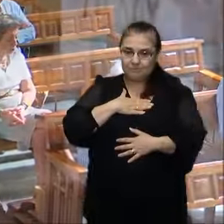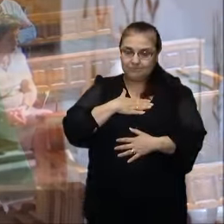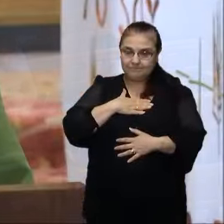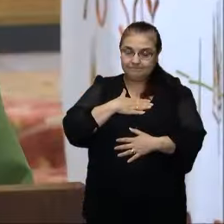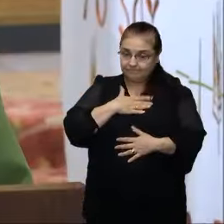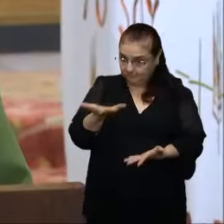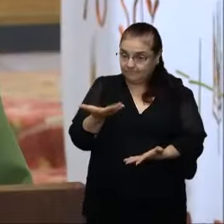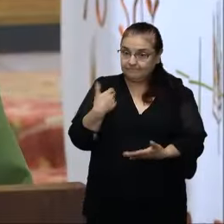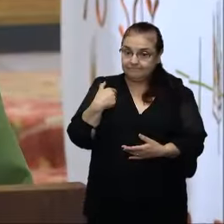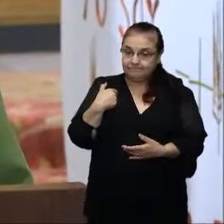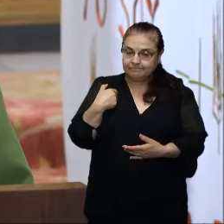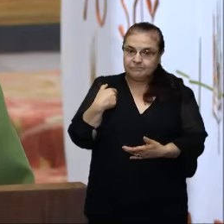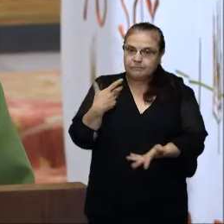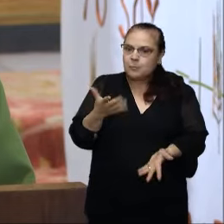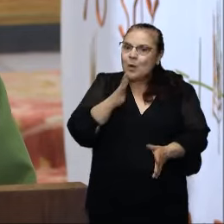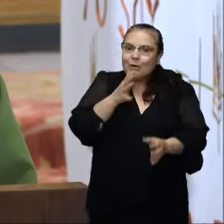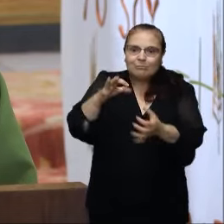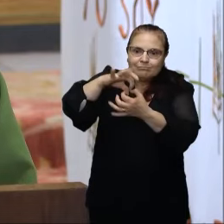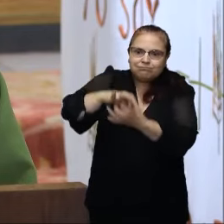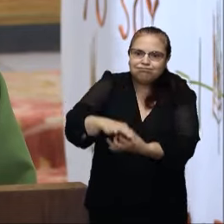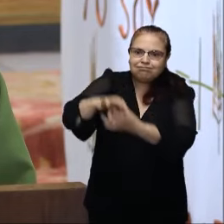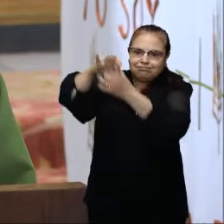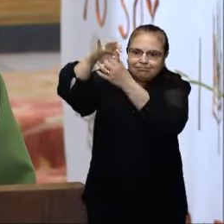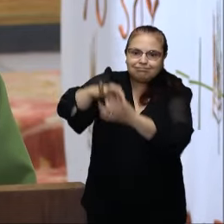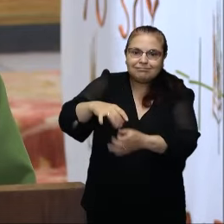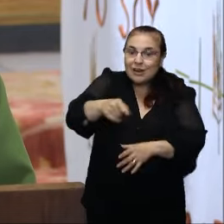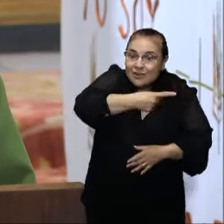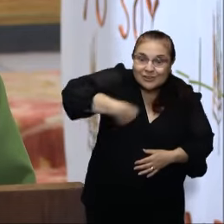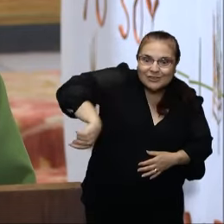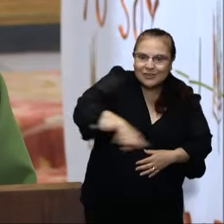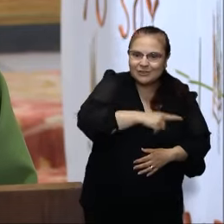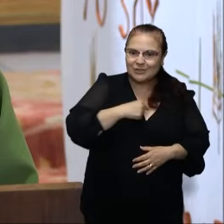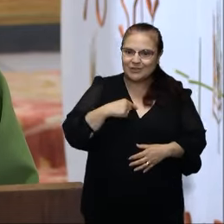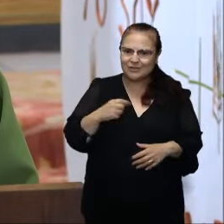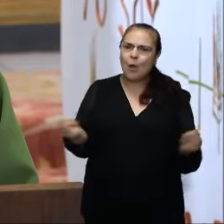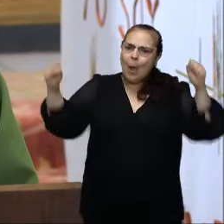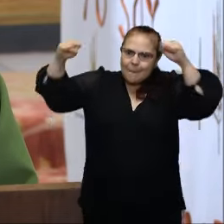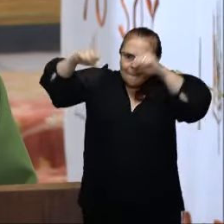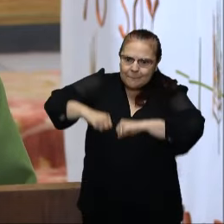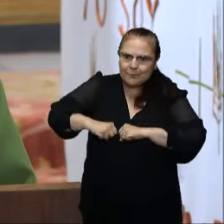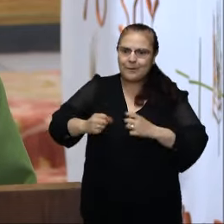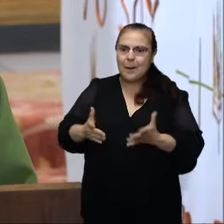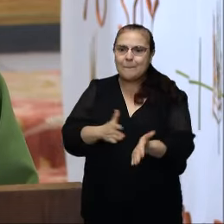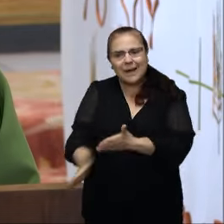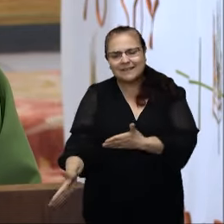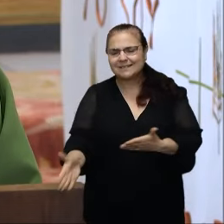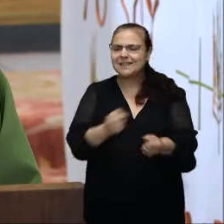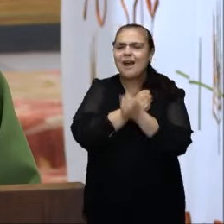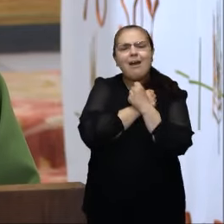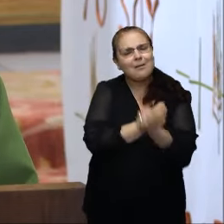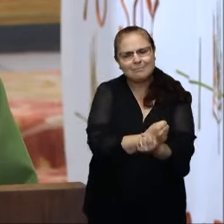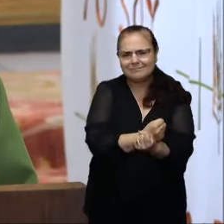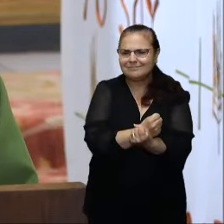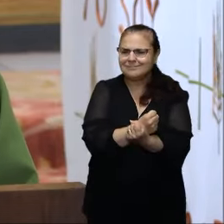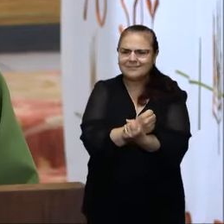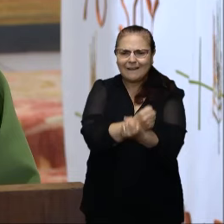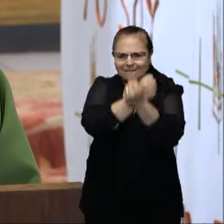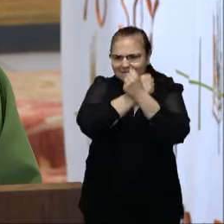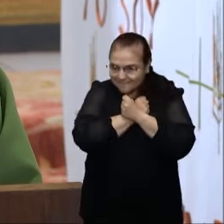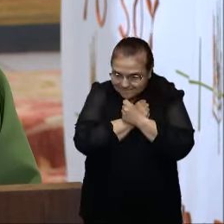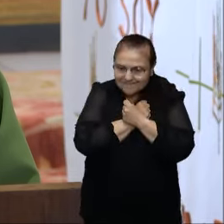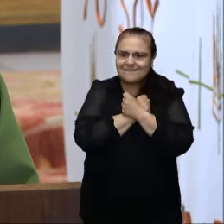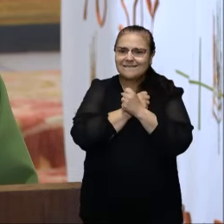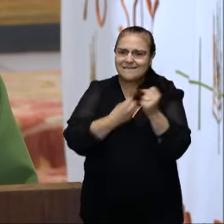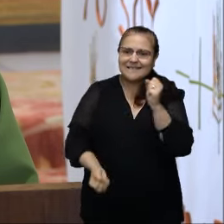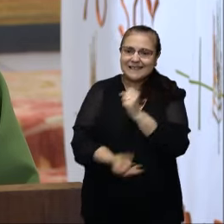En el sentido de que está vinculado a nosotros con un pacto indisoluble, nos ha amado, nos ha creado por ese